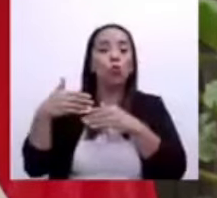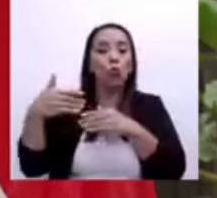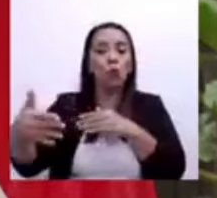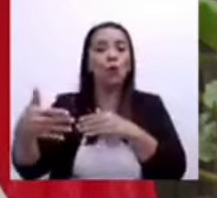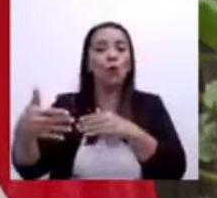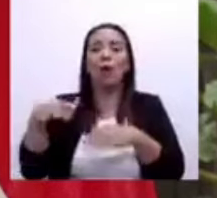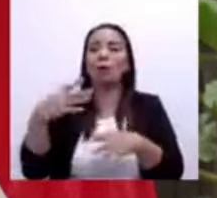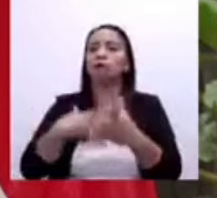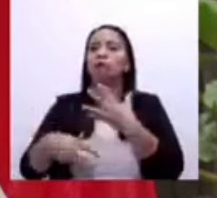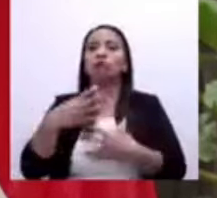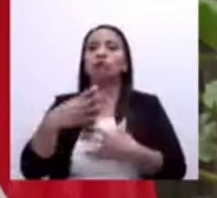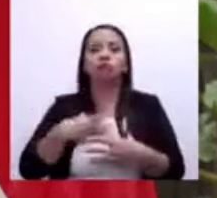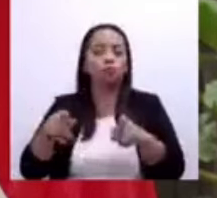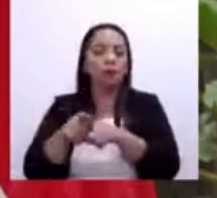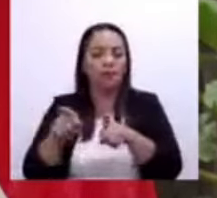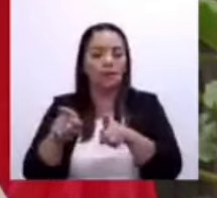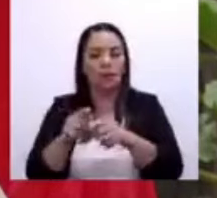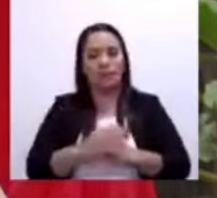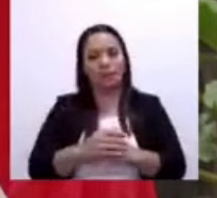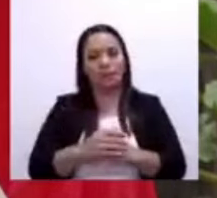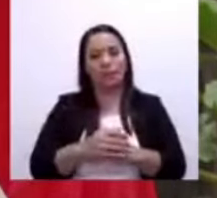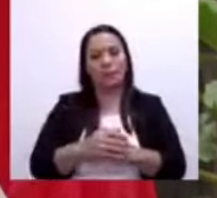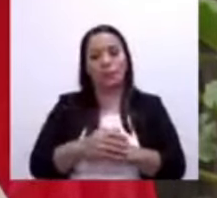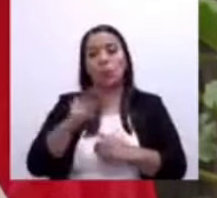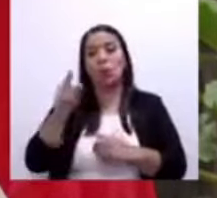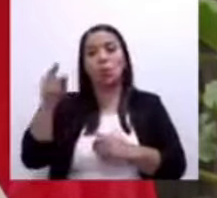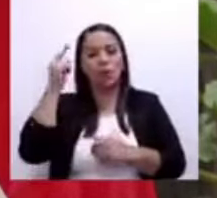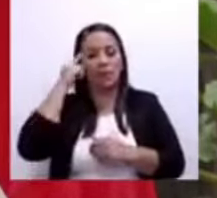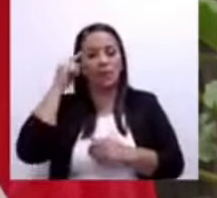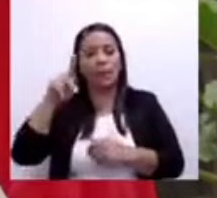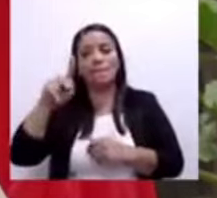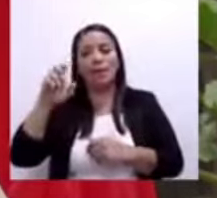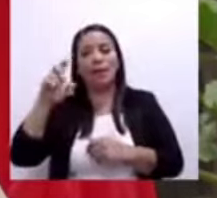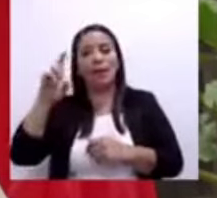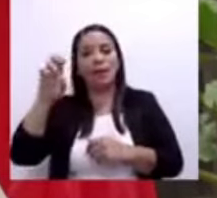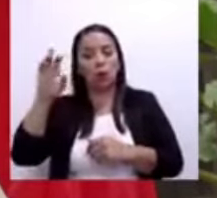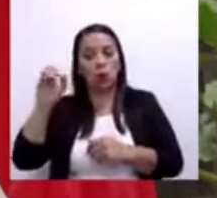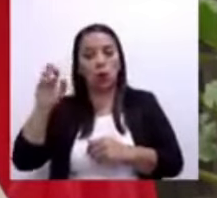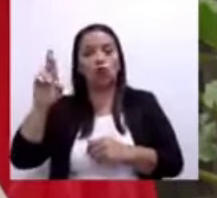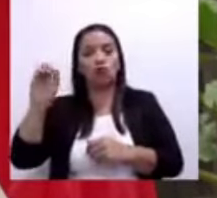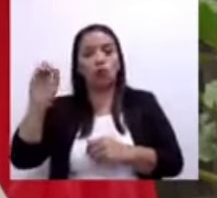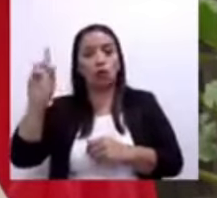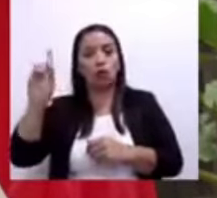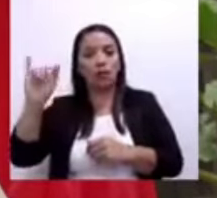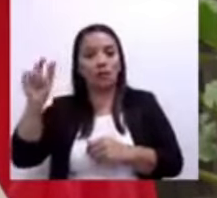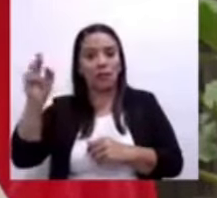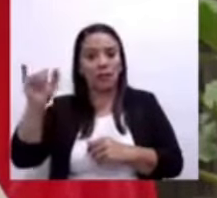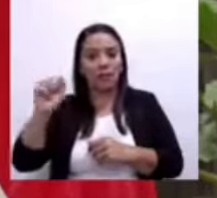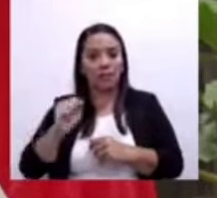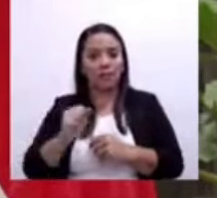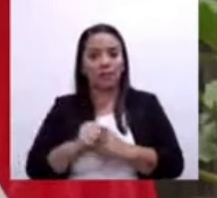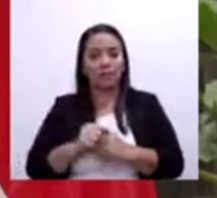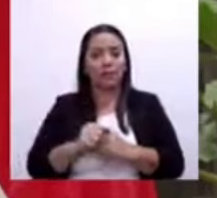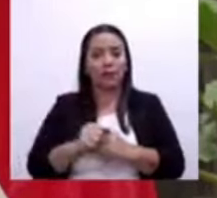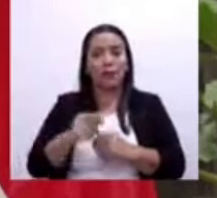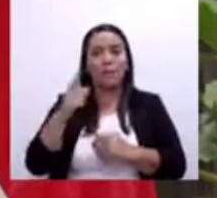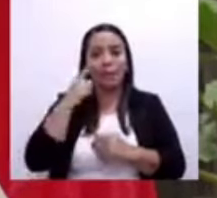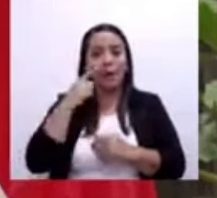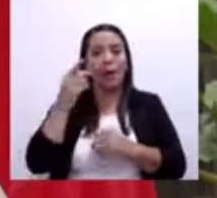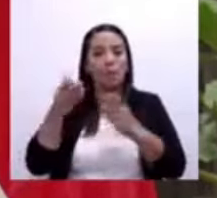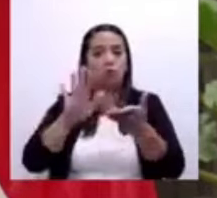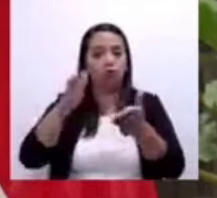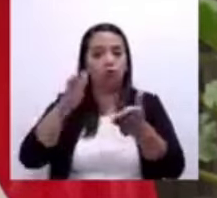Piense en lo que sintió Pedro Rodríguez Rodríguez, don Pedro Rodríguez, cuando perdió a su hijo, de la